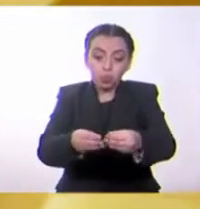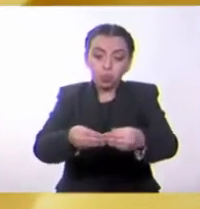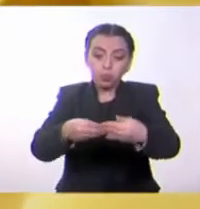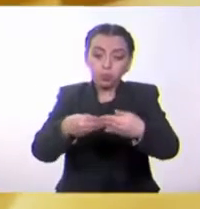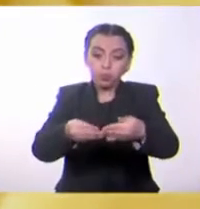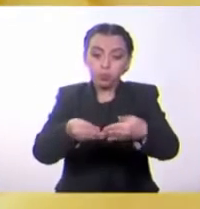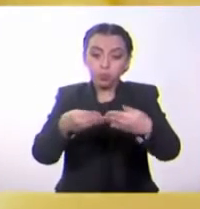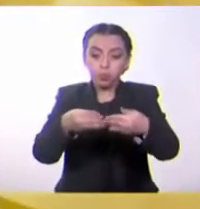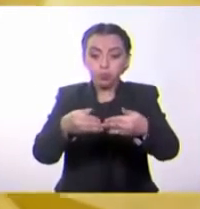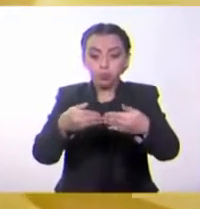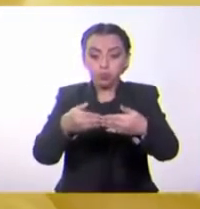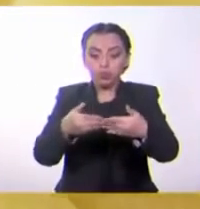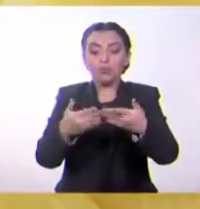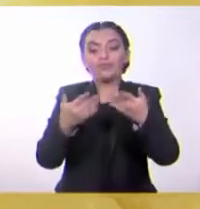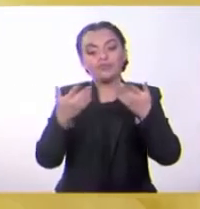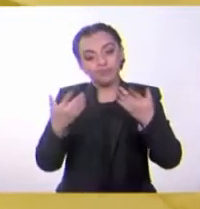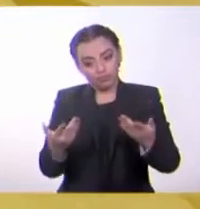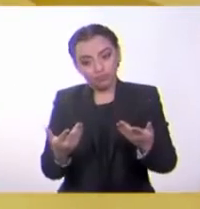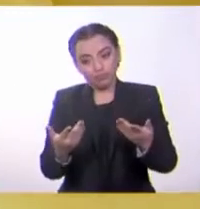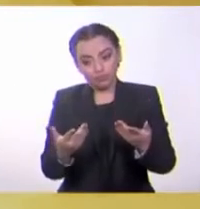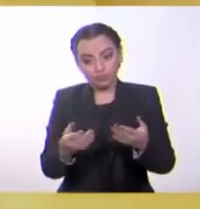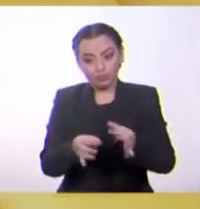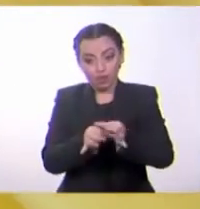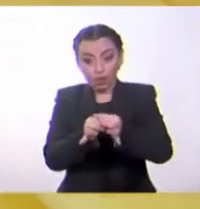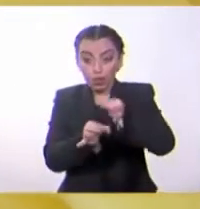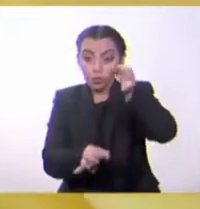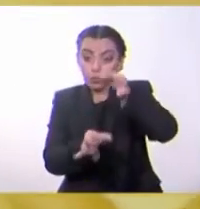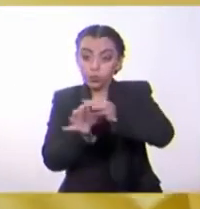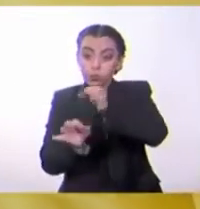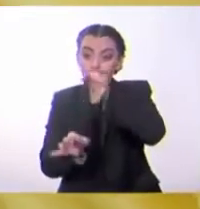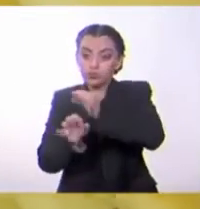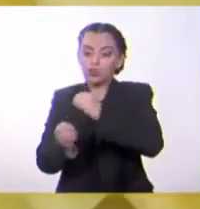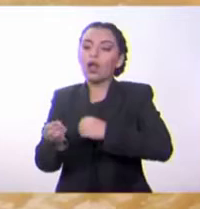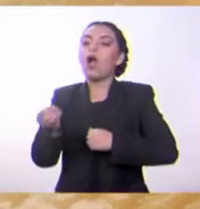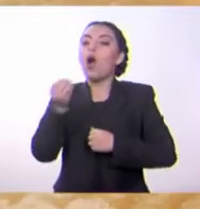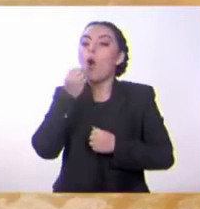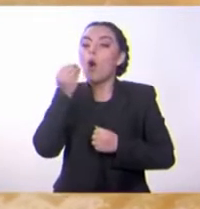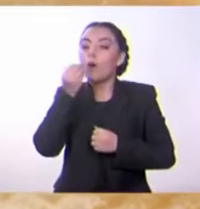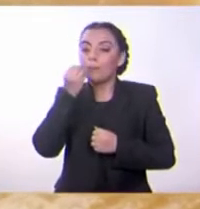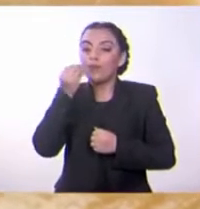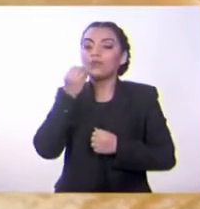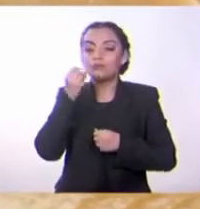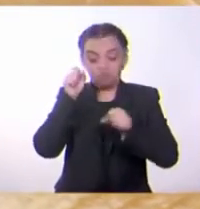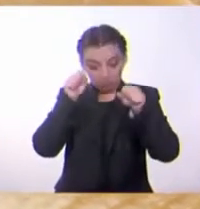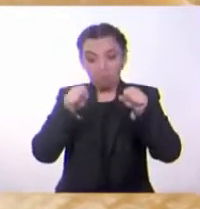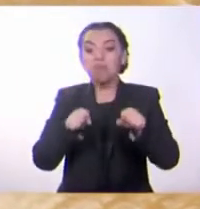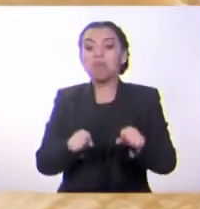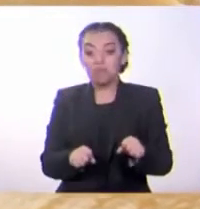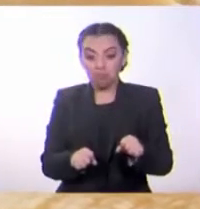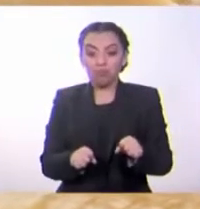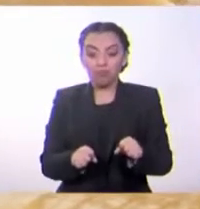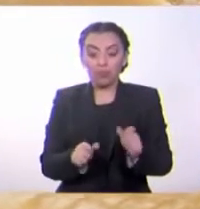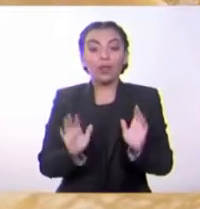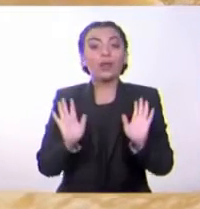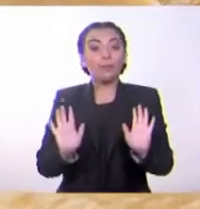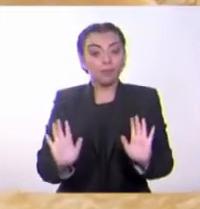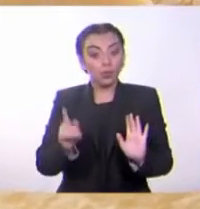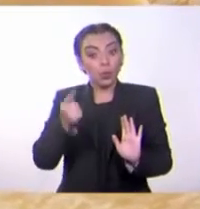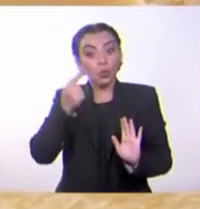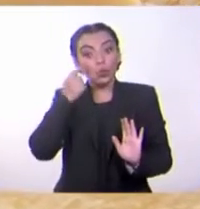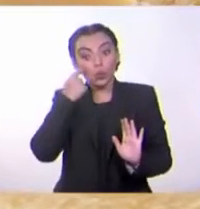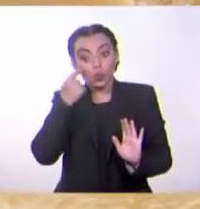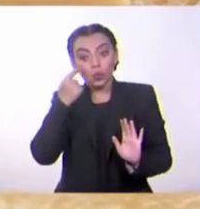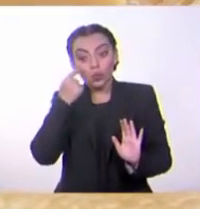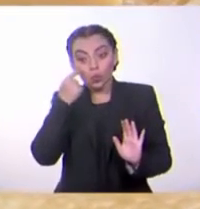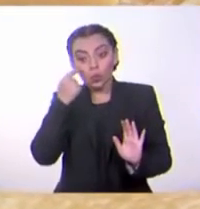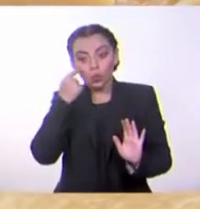brotes tiernos de algunas especies pueden comerse, especialmente si se curten. Aunque deben tener cuidado, algunas pueden